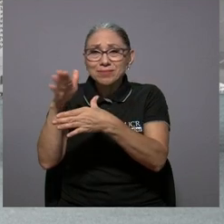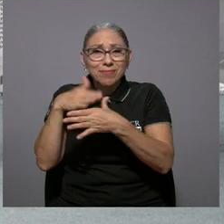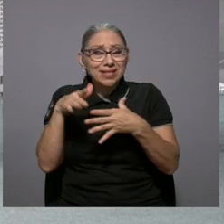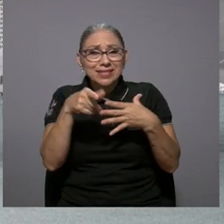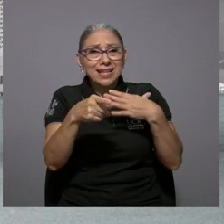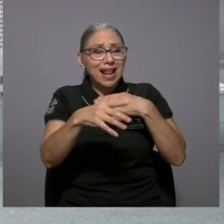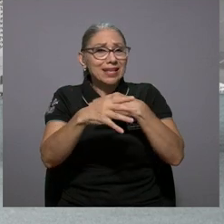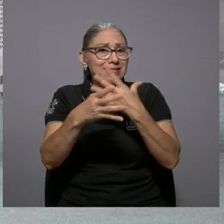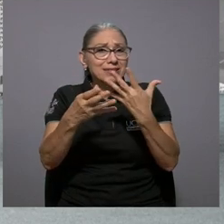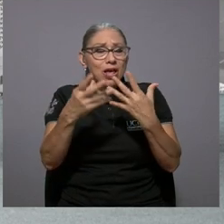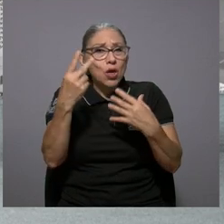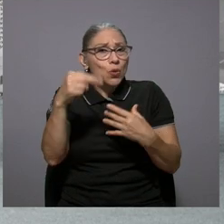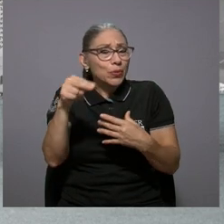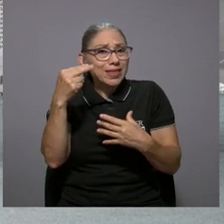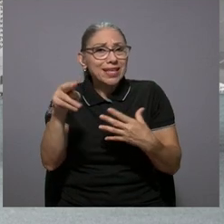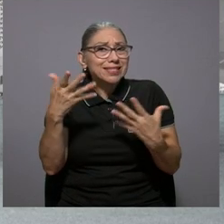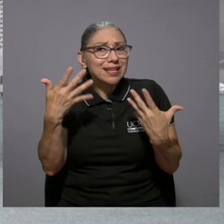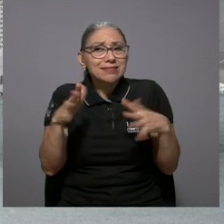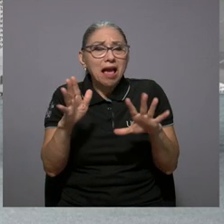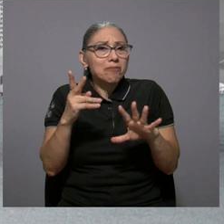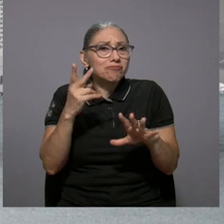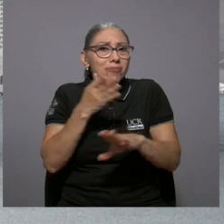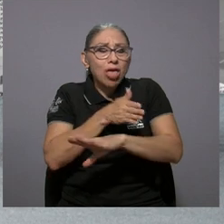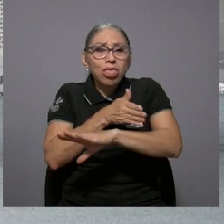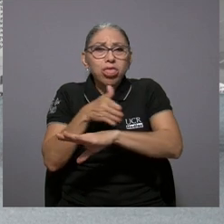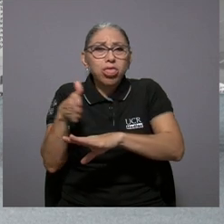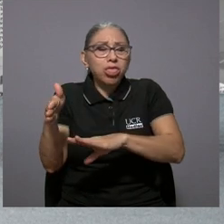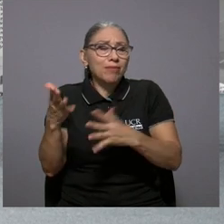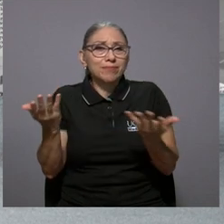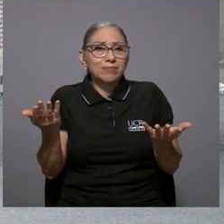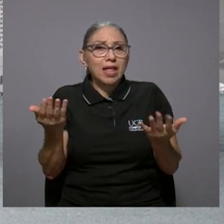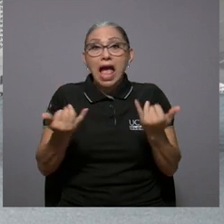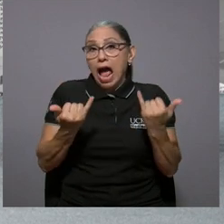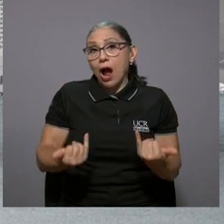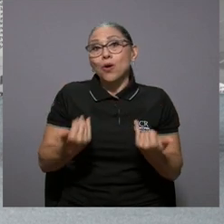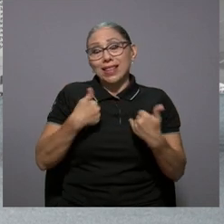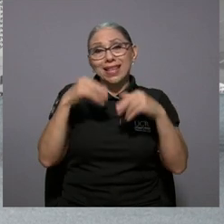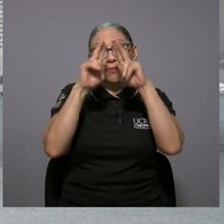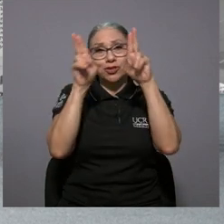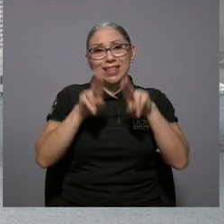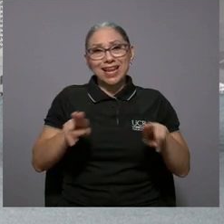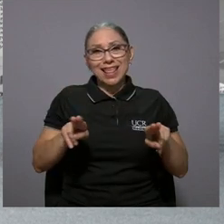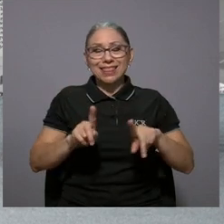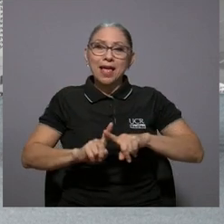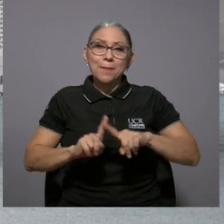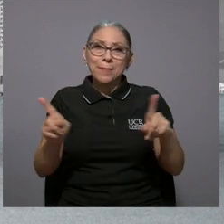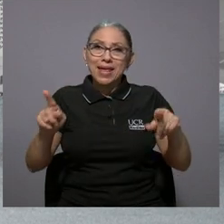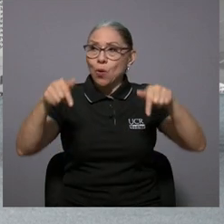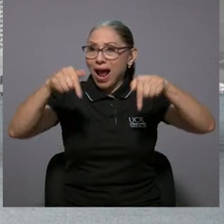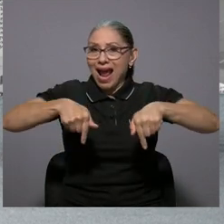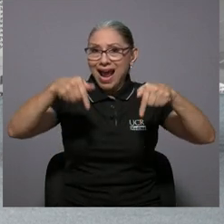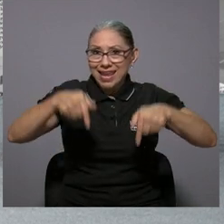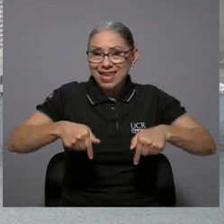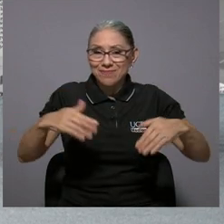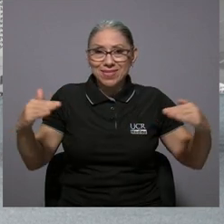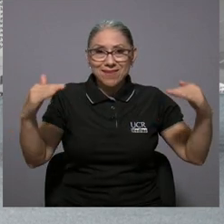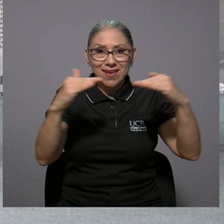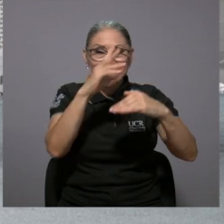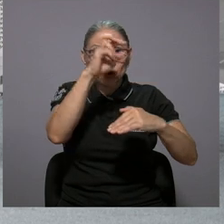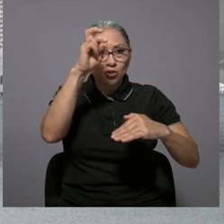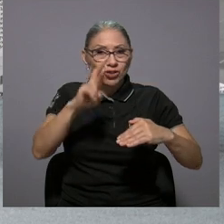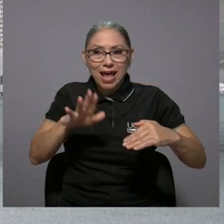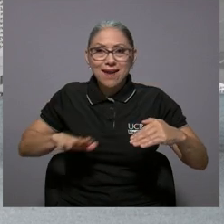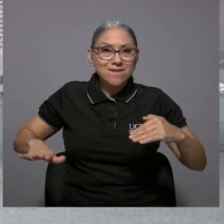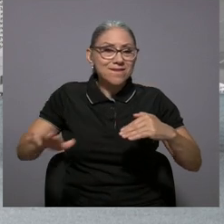sus secciones se han venido a menos. No encontramos muchos lugares donde ahora tenemos la internet,